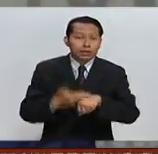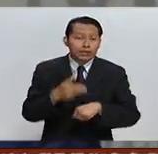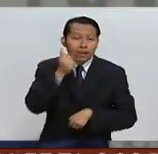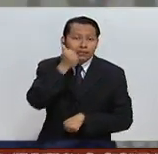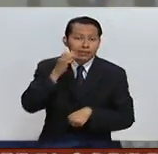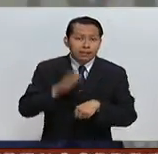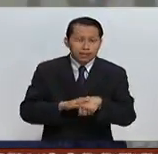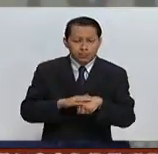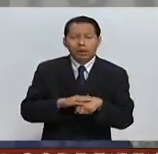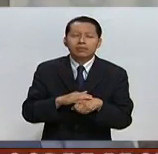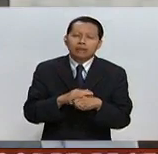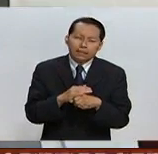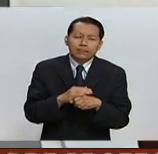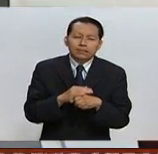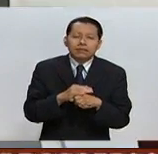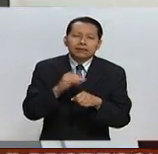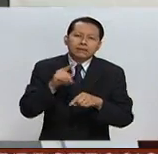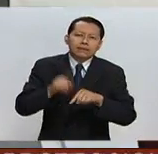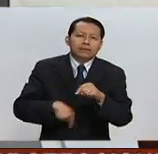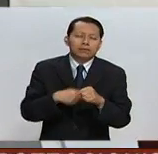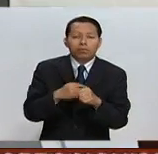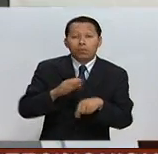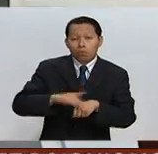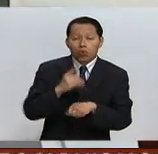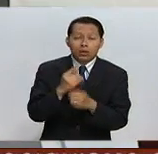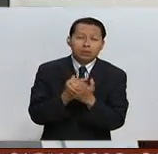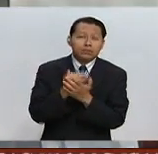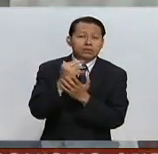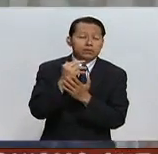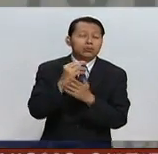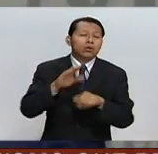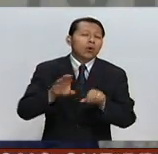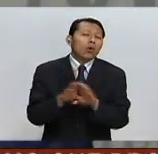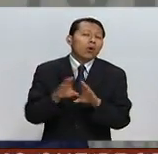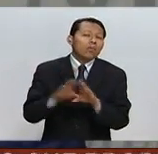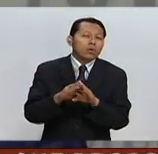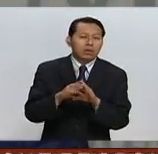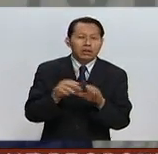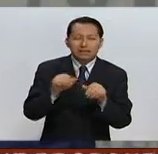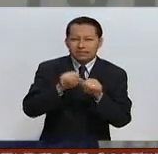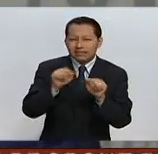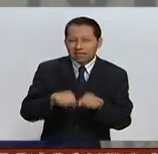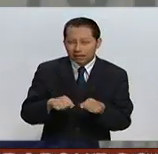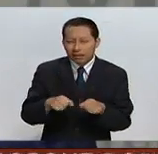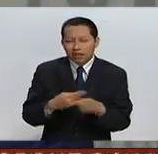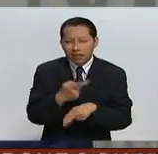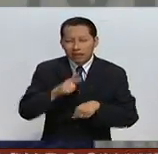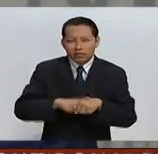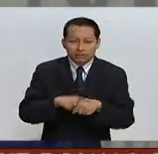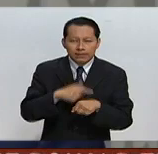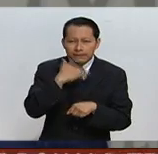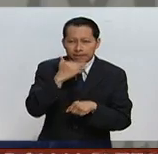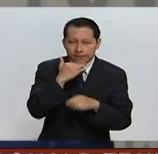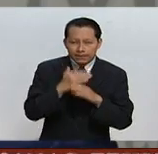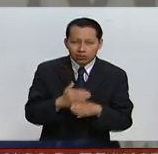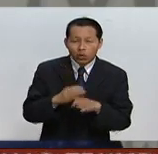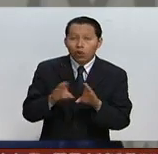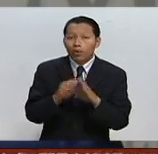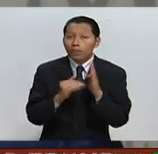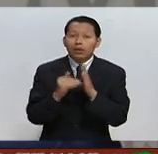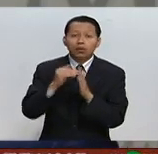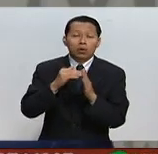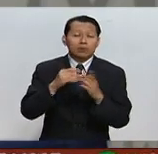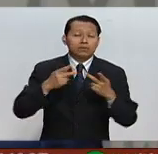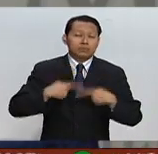Administrativas por considerarla excesiva y que haría inoperante el reciente Sistema Nacional Anticorrupción al obligar a millones de